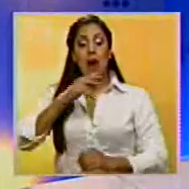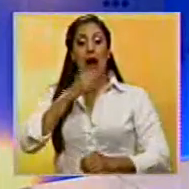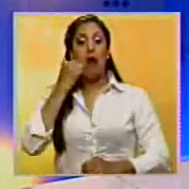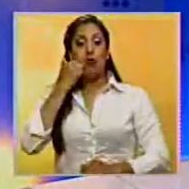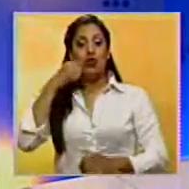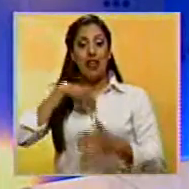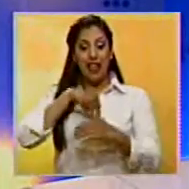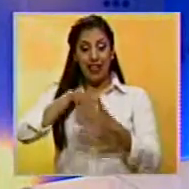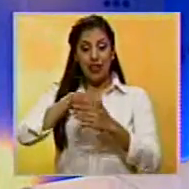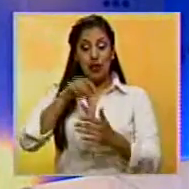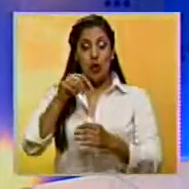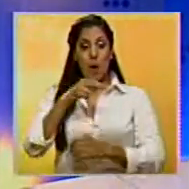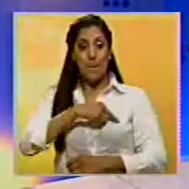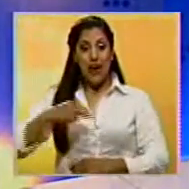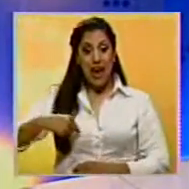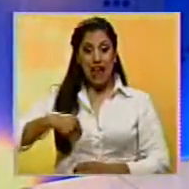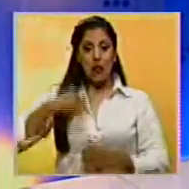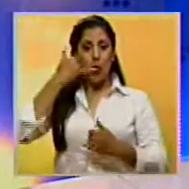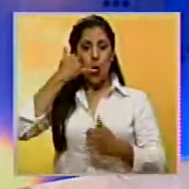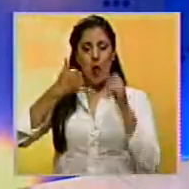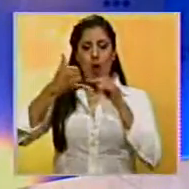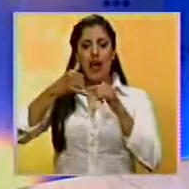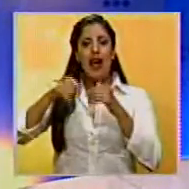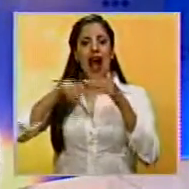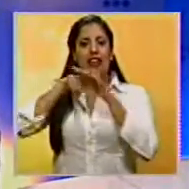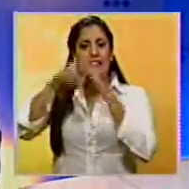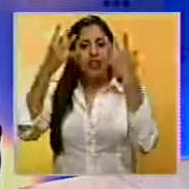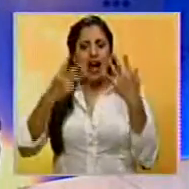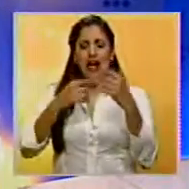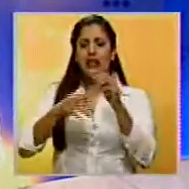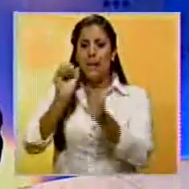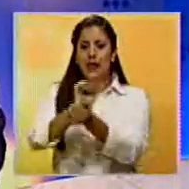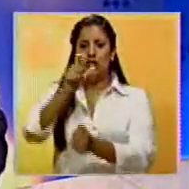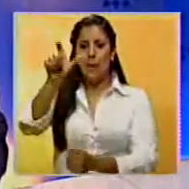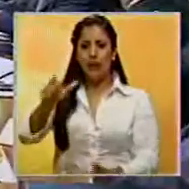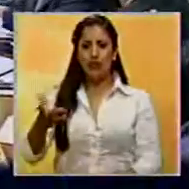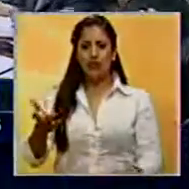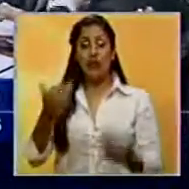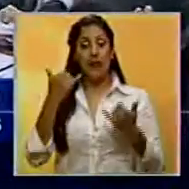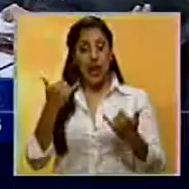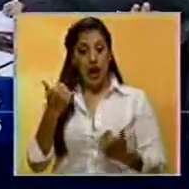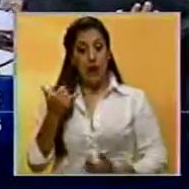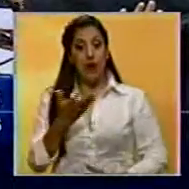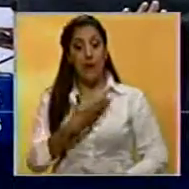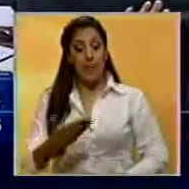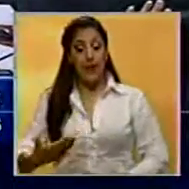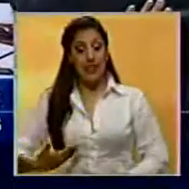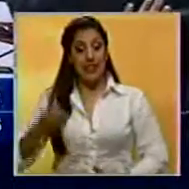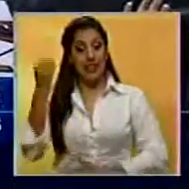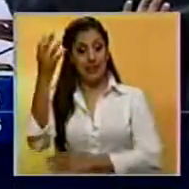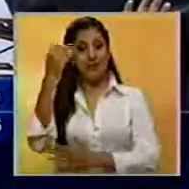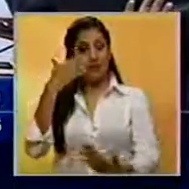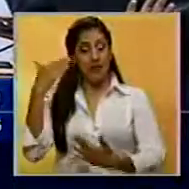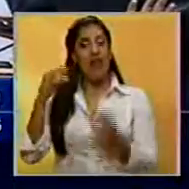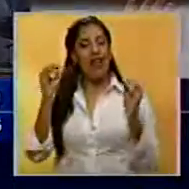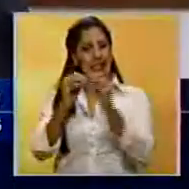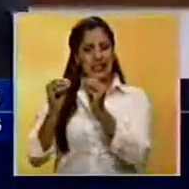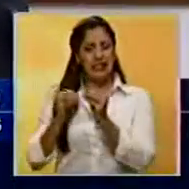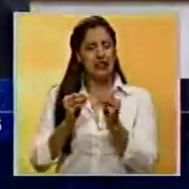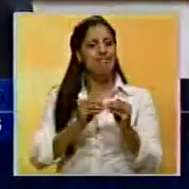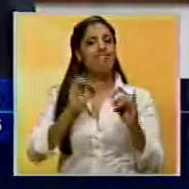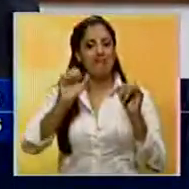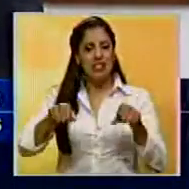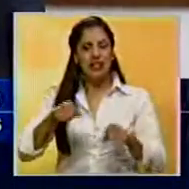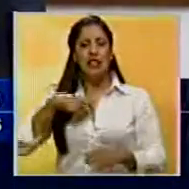como la extorsión y el secuestro que se planifican desde los reclusorios. Los presidentes de la instancia parlamentaria coincidieron en que